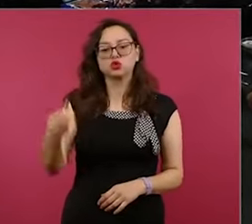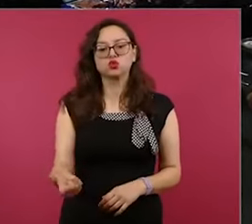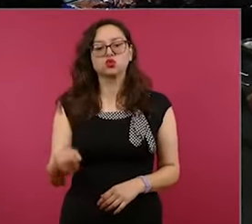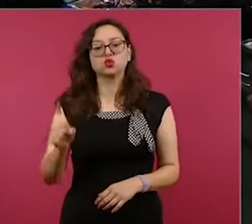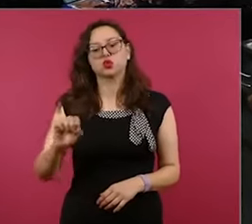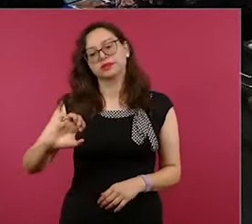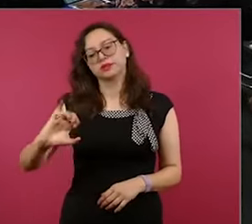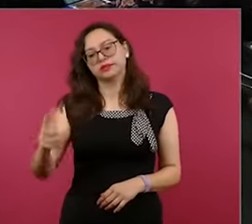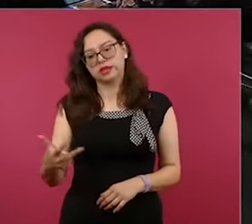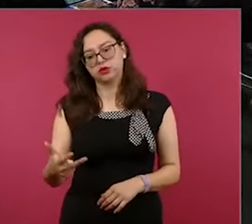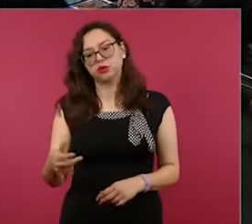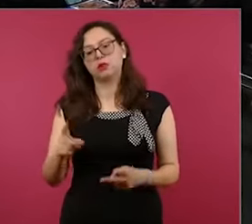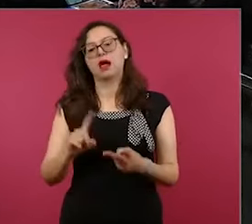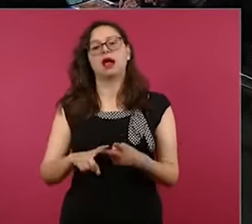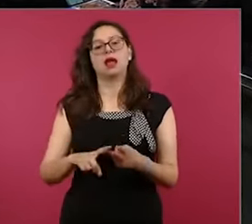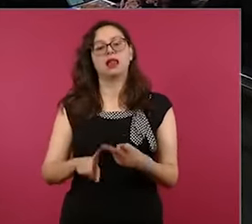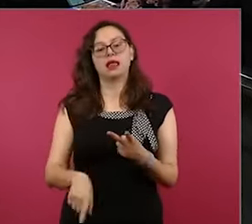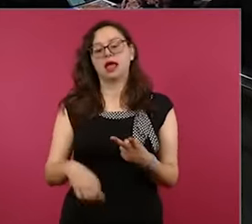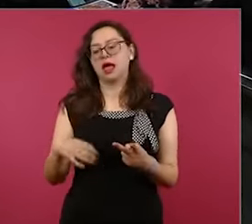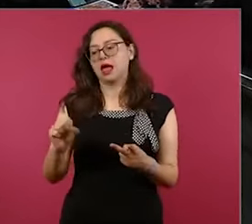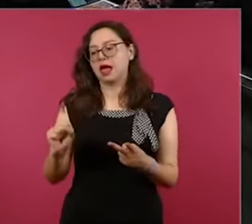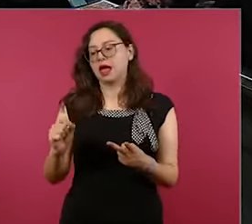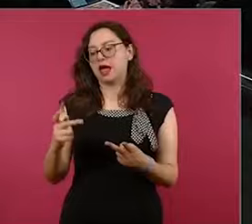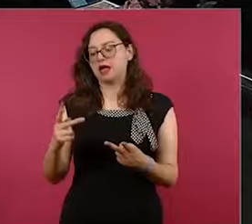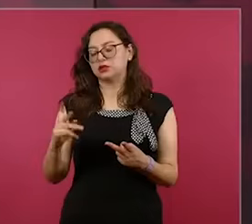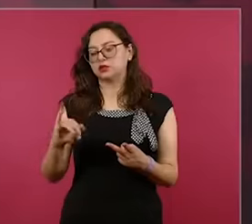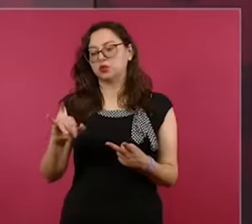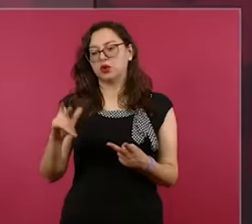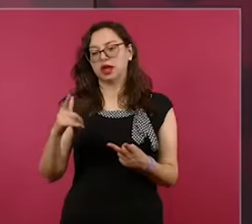estuvimos en Espujil, Campeche,